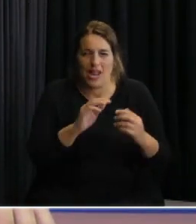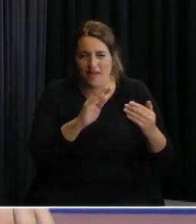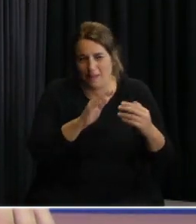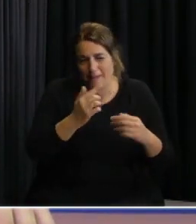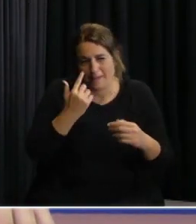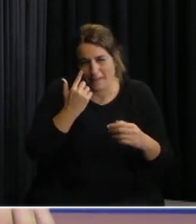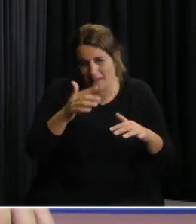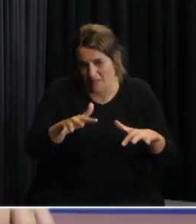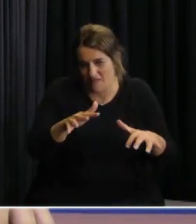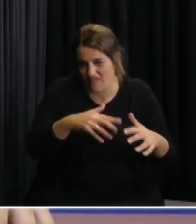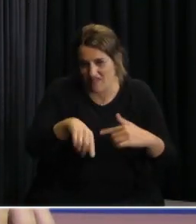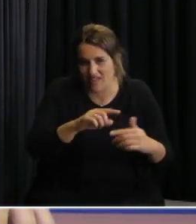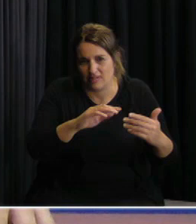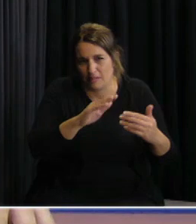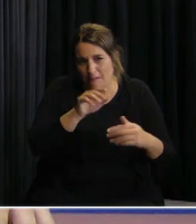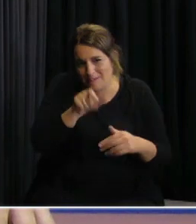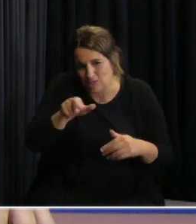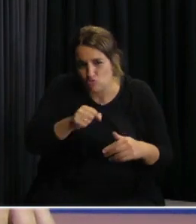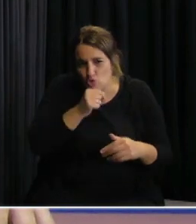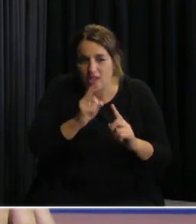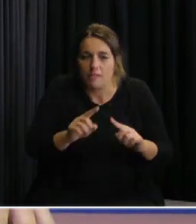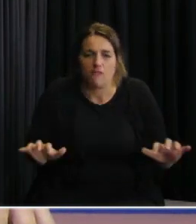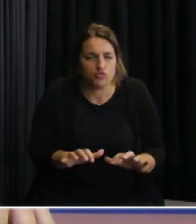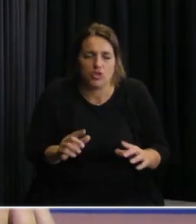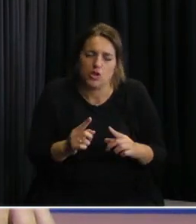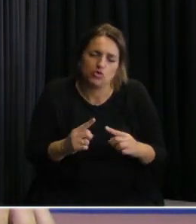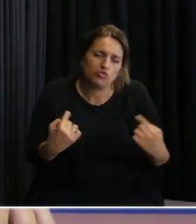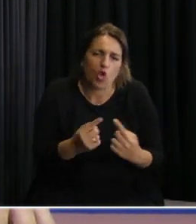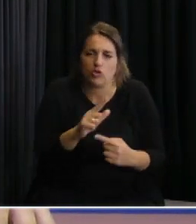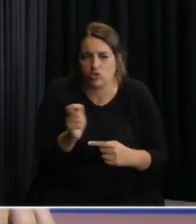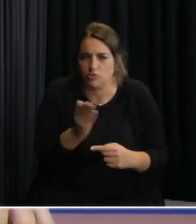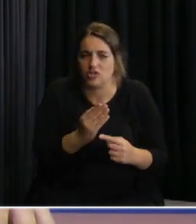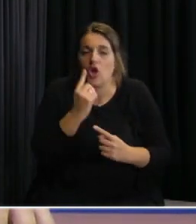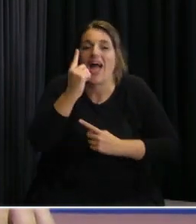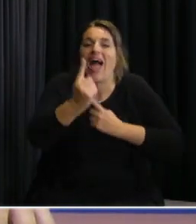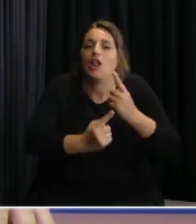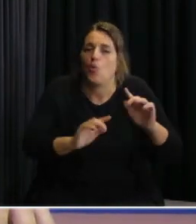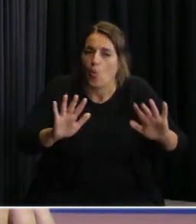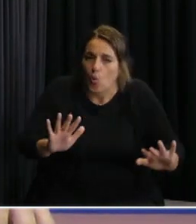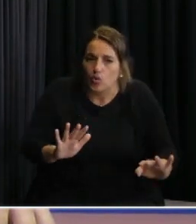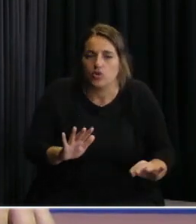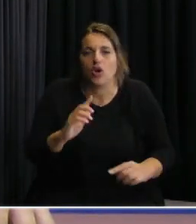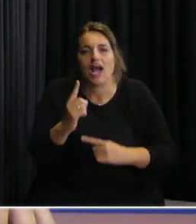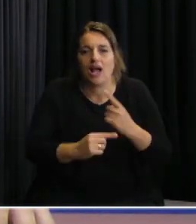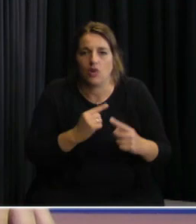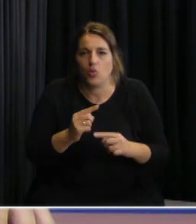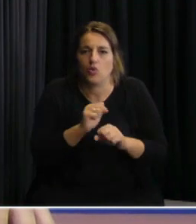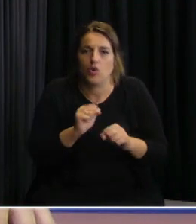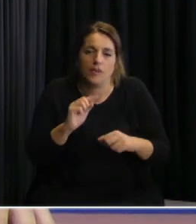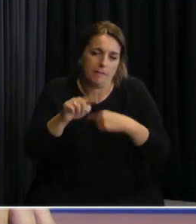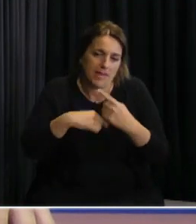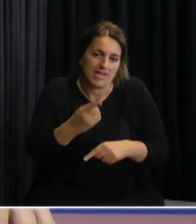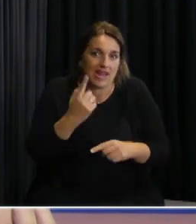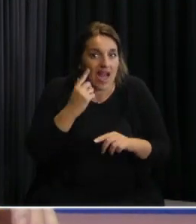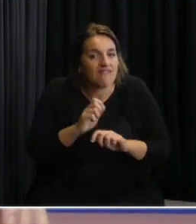funcionarios y en algunos de ellos en algunos de ellos en particular va a haber una intervención mañana